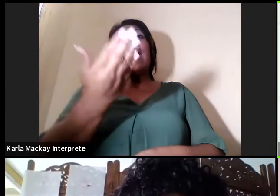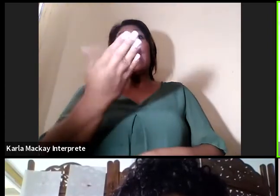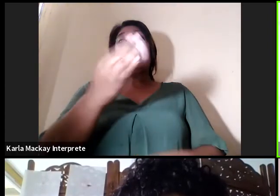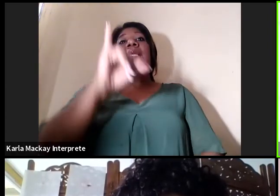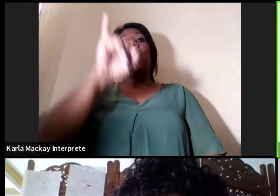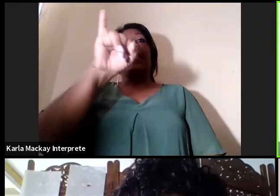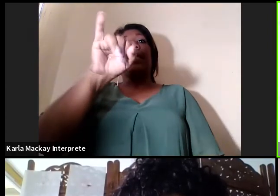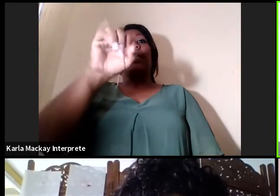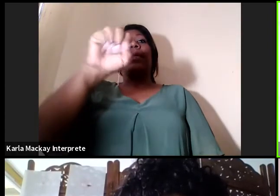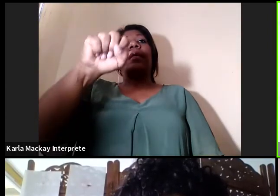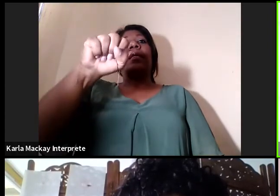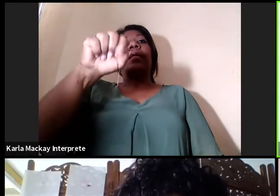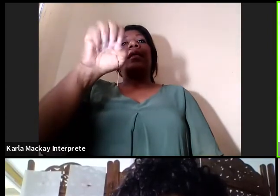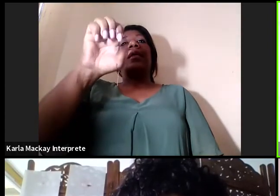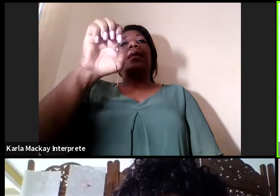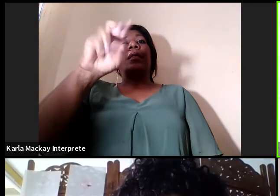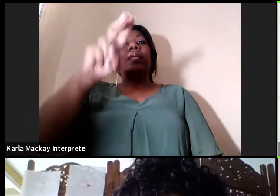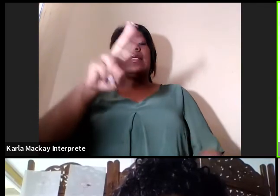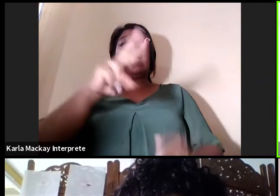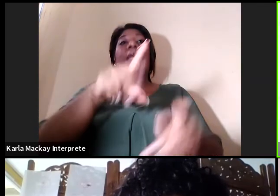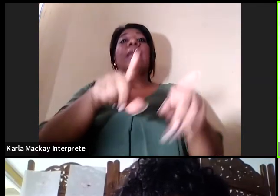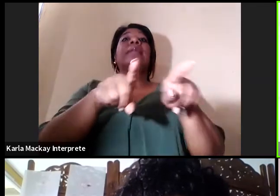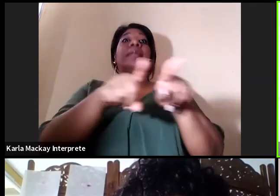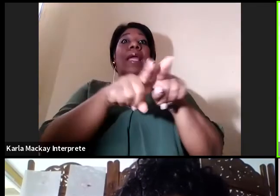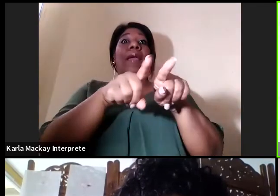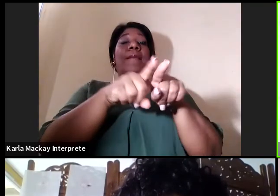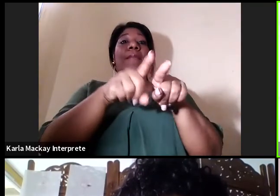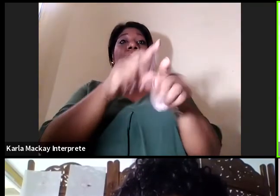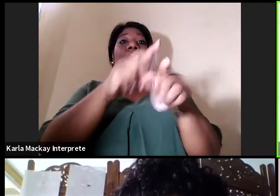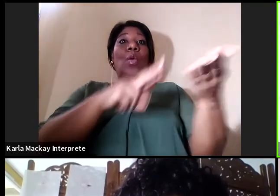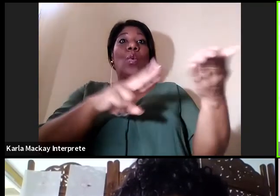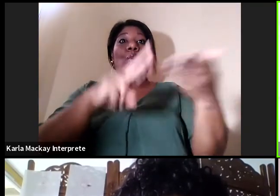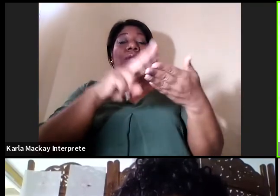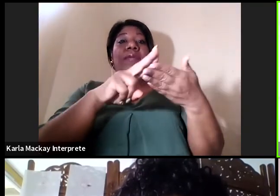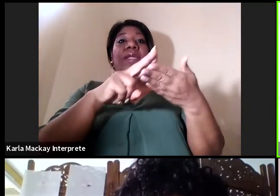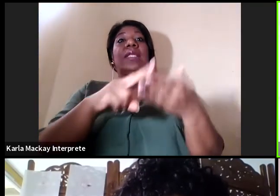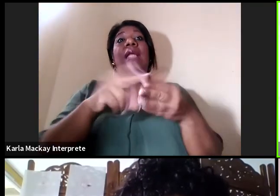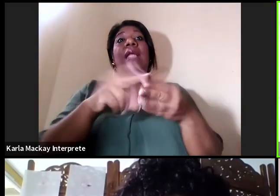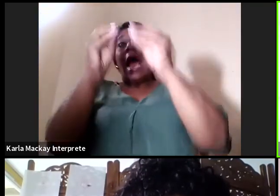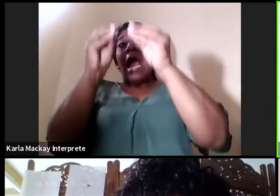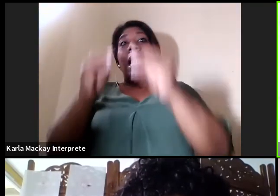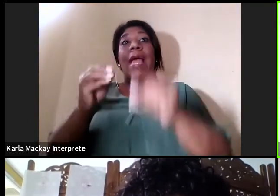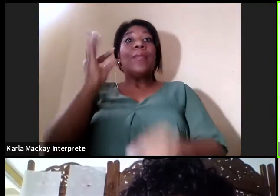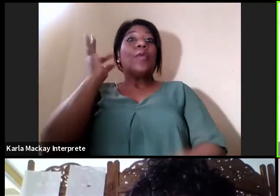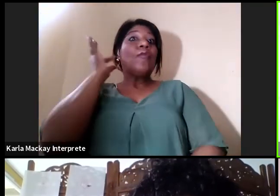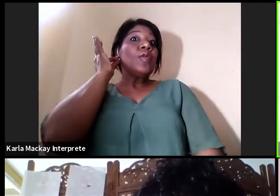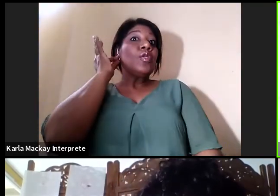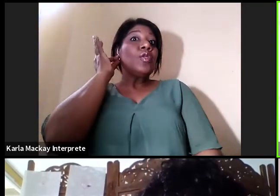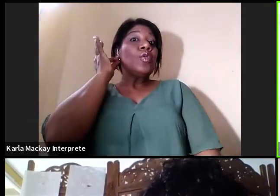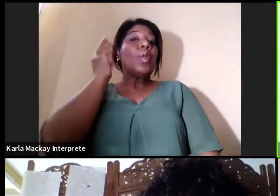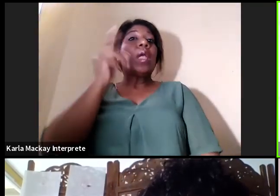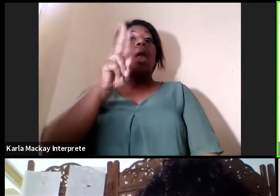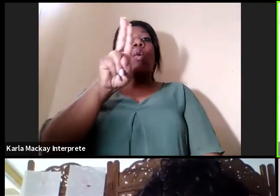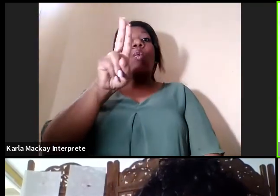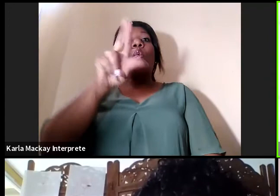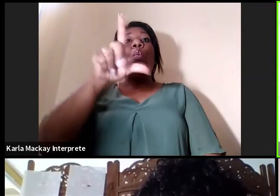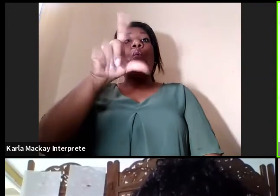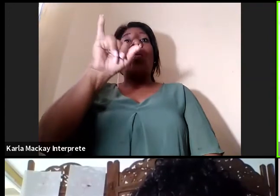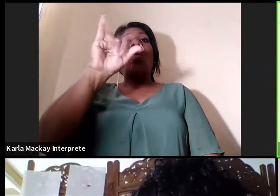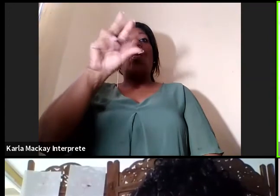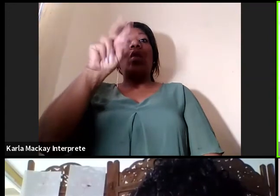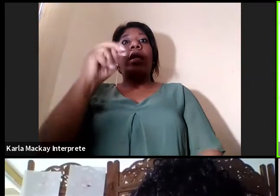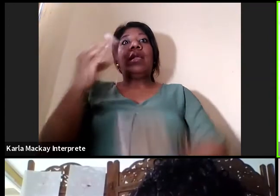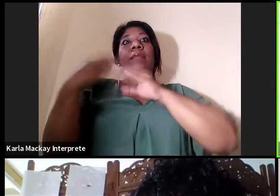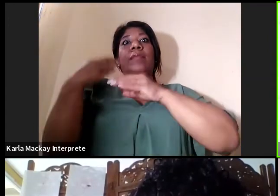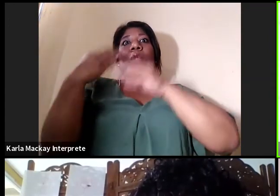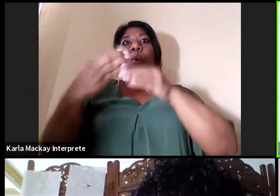especial a mi colega Ulina Mapp, por coordinar este webinario para la red Inca. Y al doctor Raúl Archibol, quien nos va a